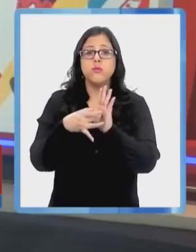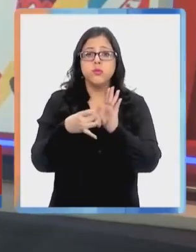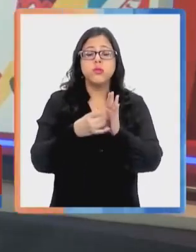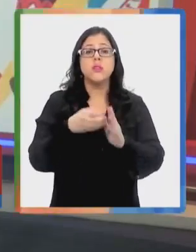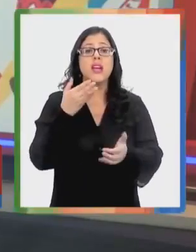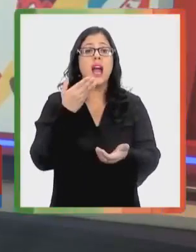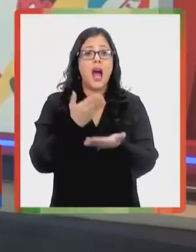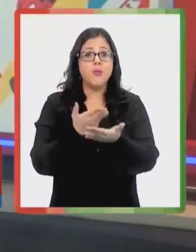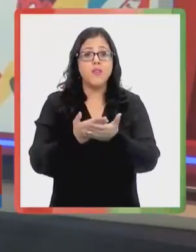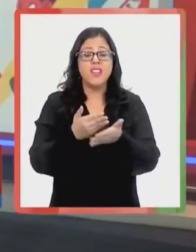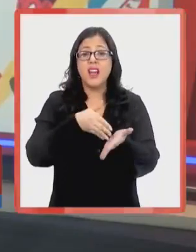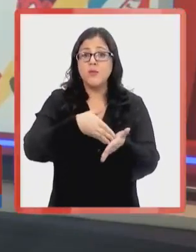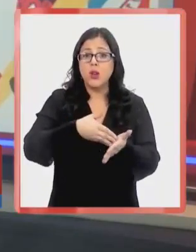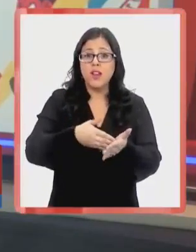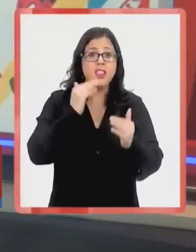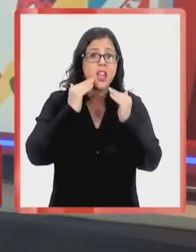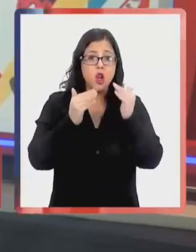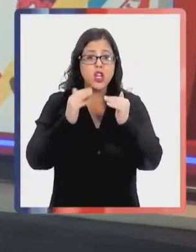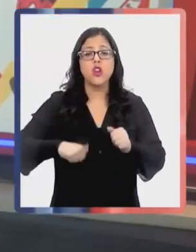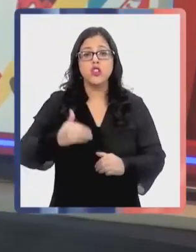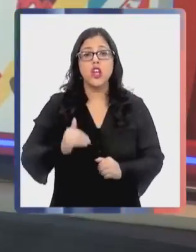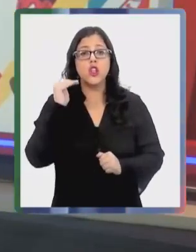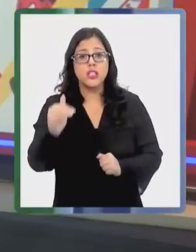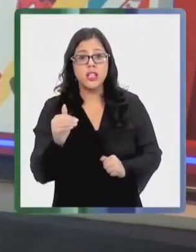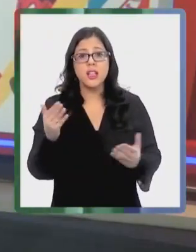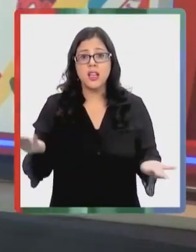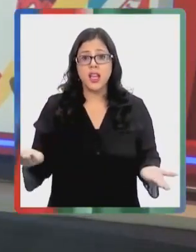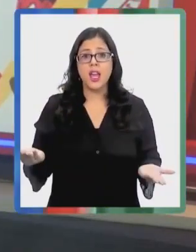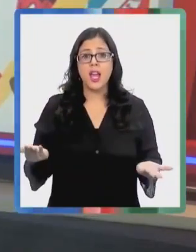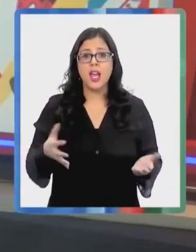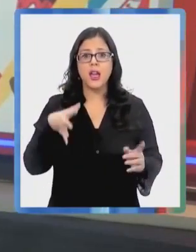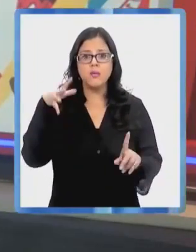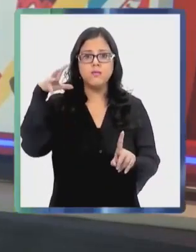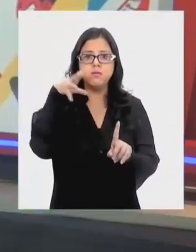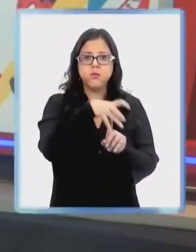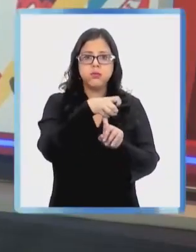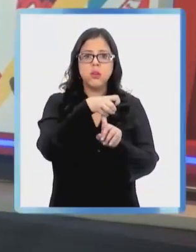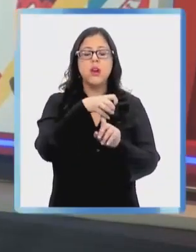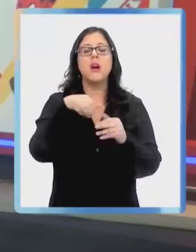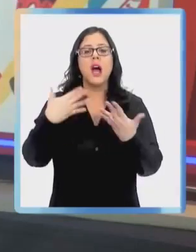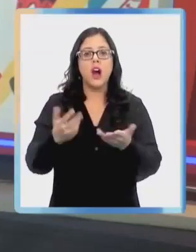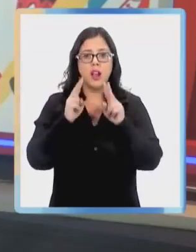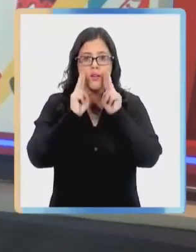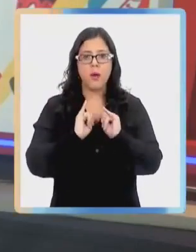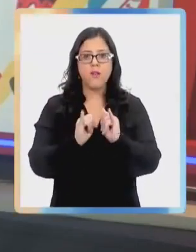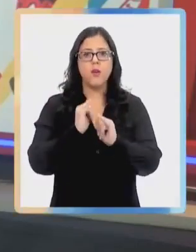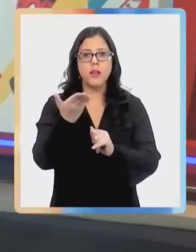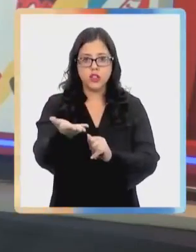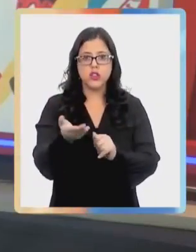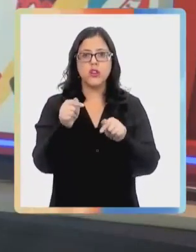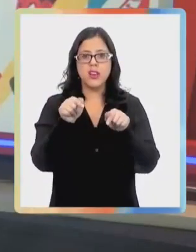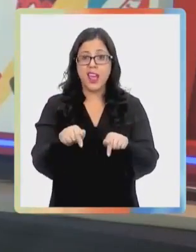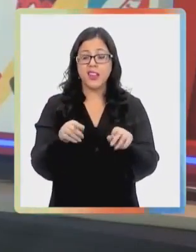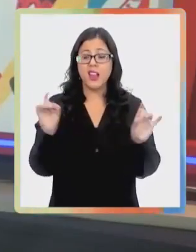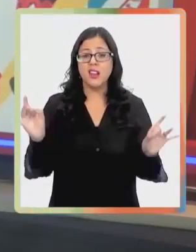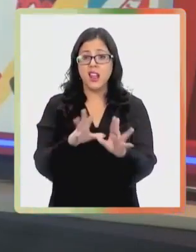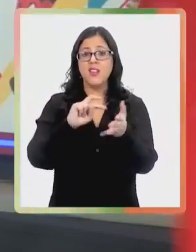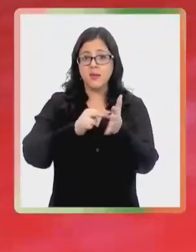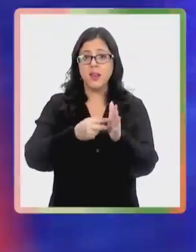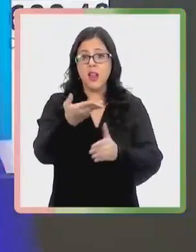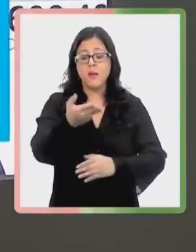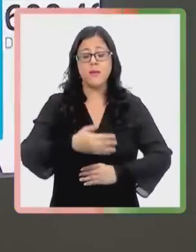vulnerabilidad de los niños, niñas y adolescentes para capturarlos. Antofagasta TV nos cuenta sobre esta grave problemática.